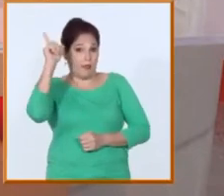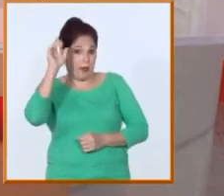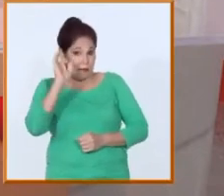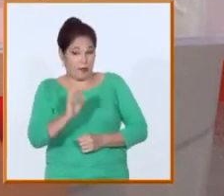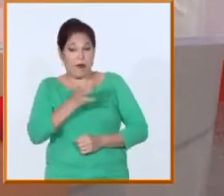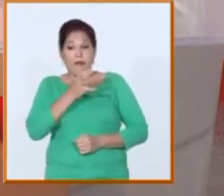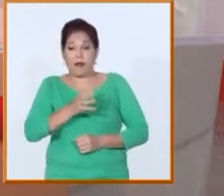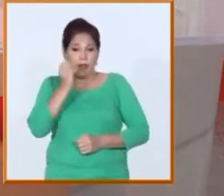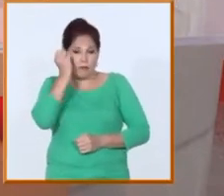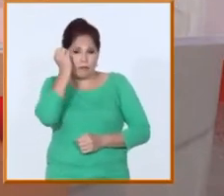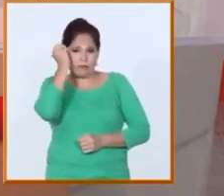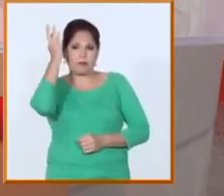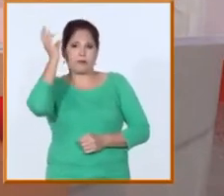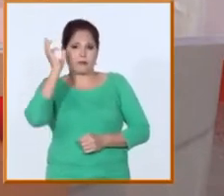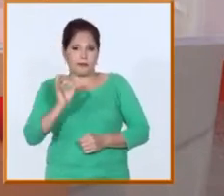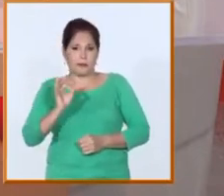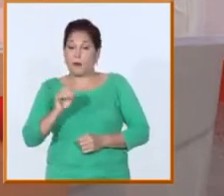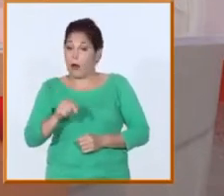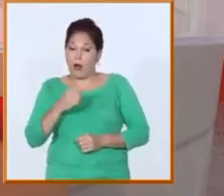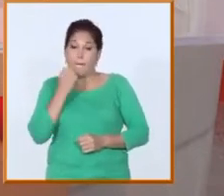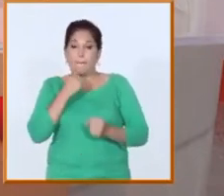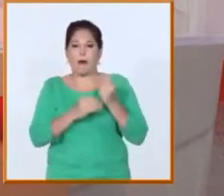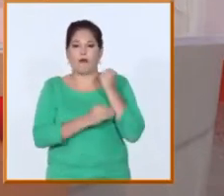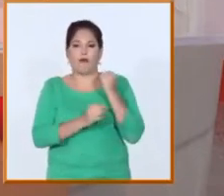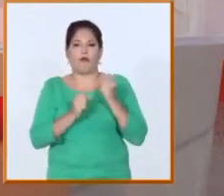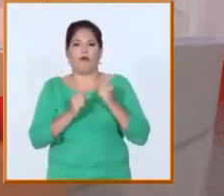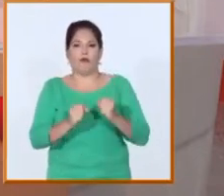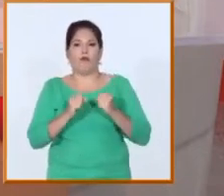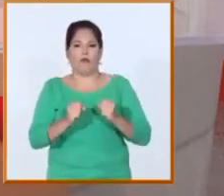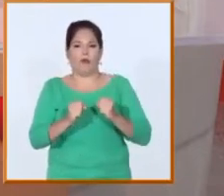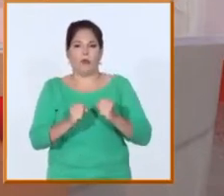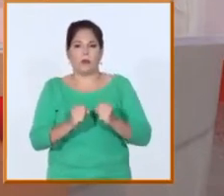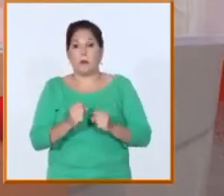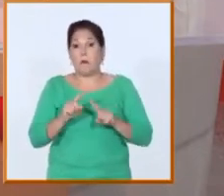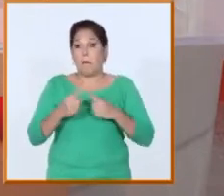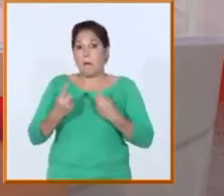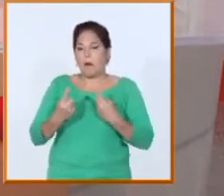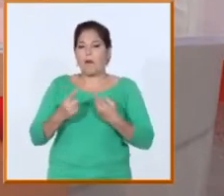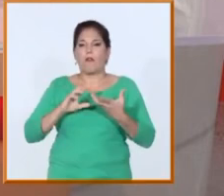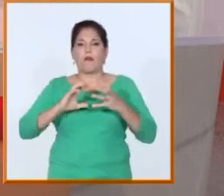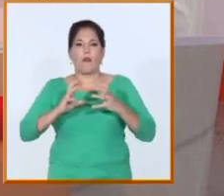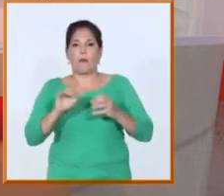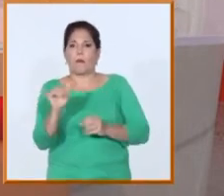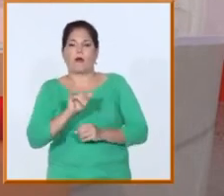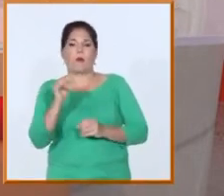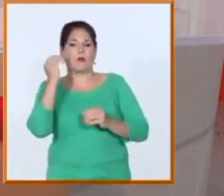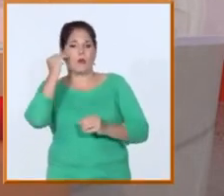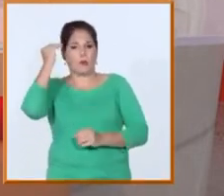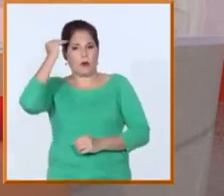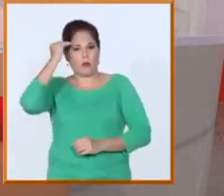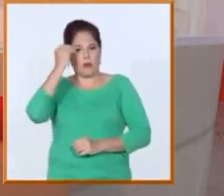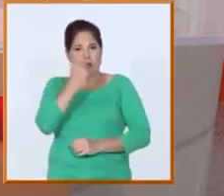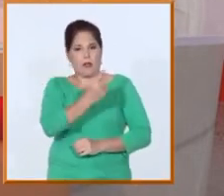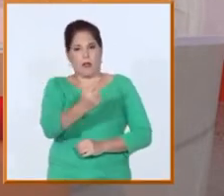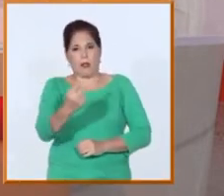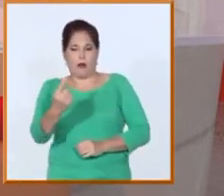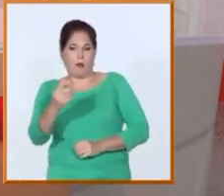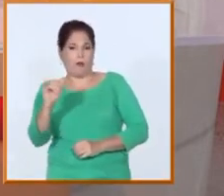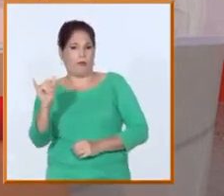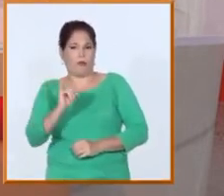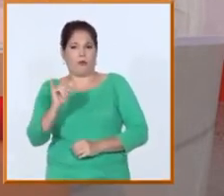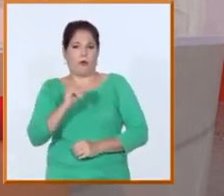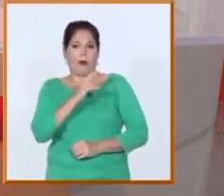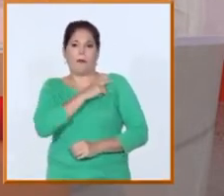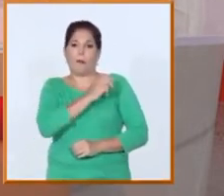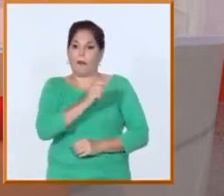Fidel que ahora toma más fuerza aún no solo por el papel que pueden jugar para la superación perdón para la formación de